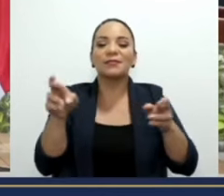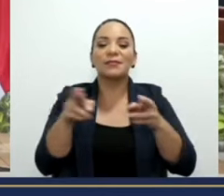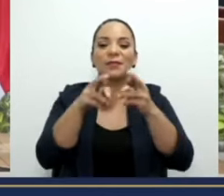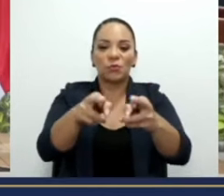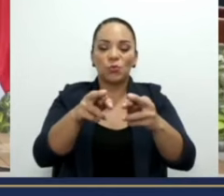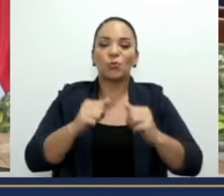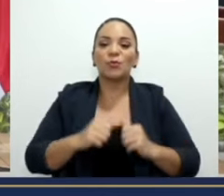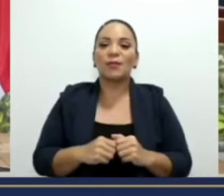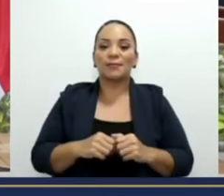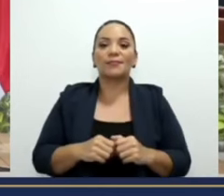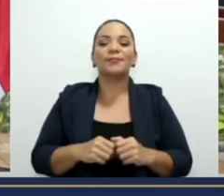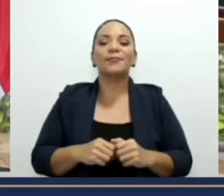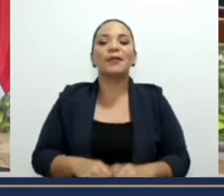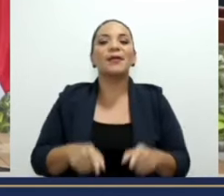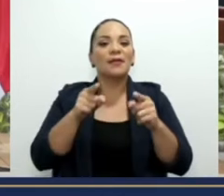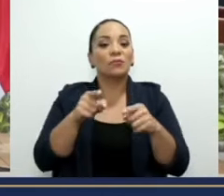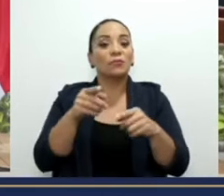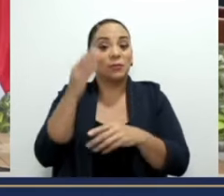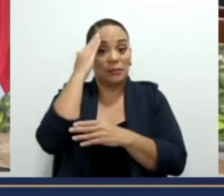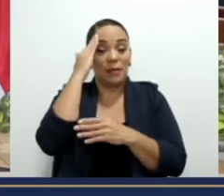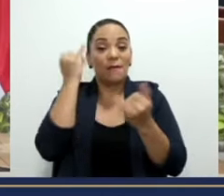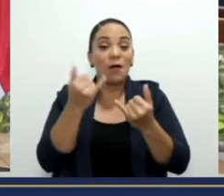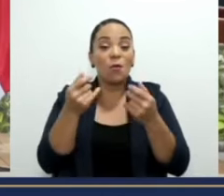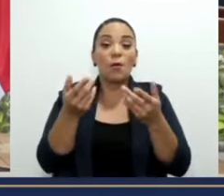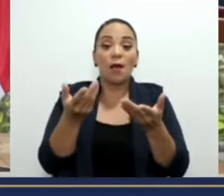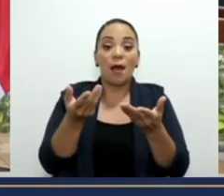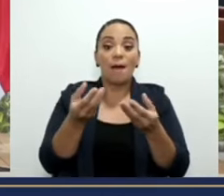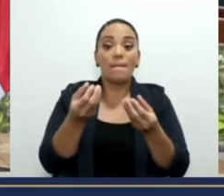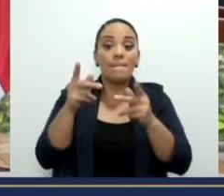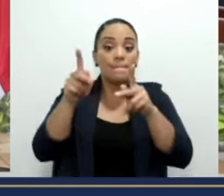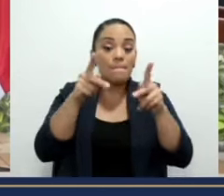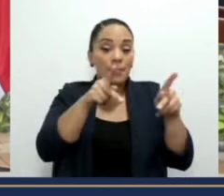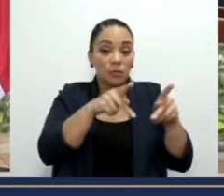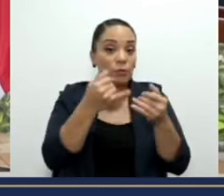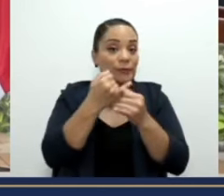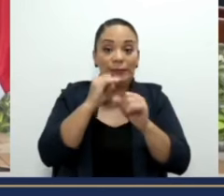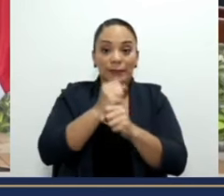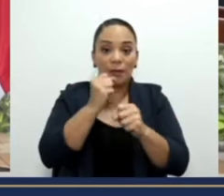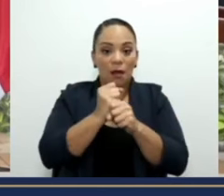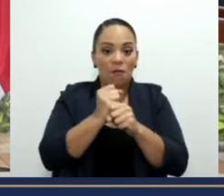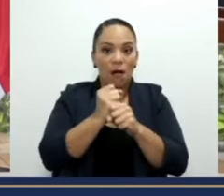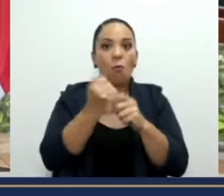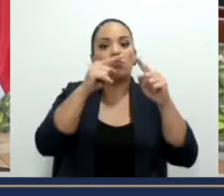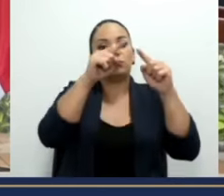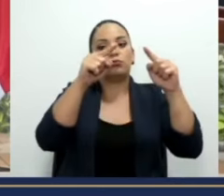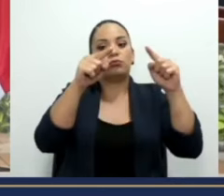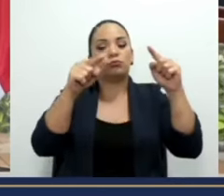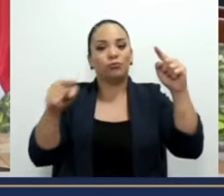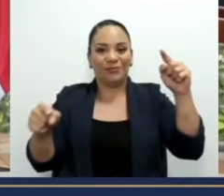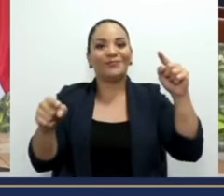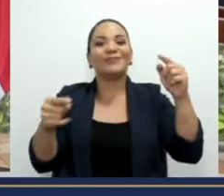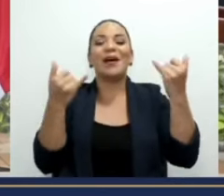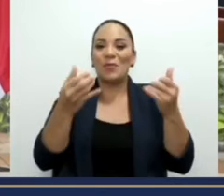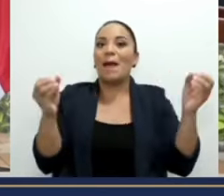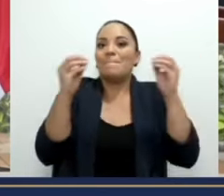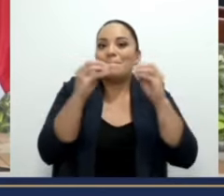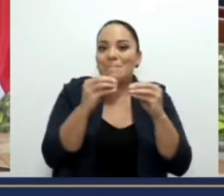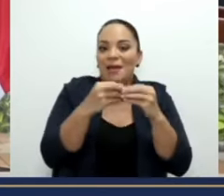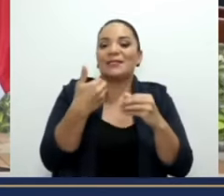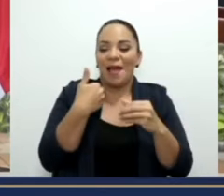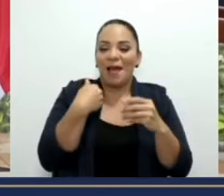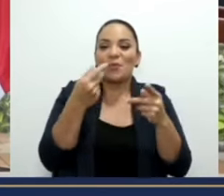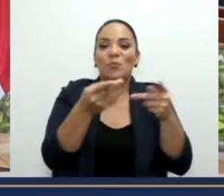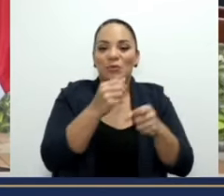por algo el desempleo está cayendo tanto y por algo se generaron tantos empleos, de acuerdo a la última